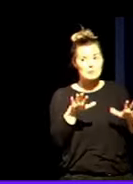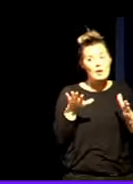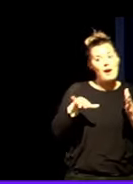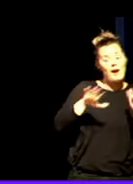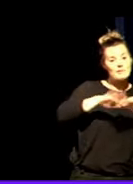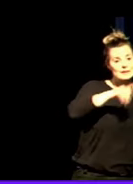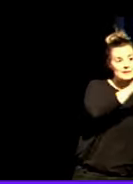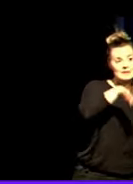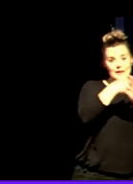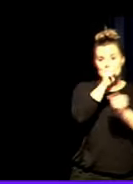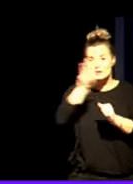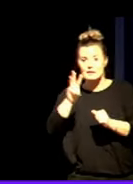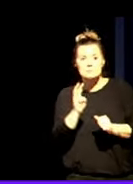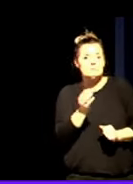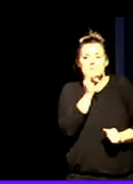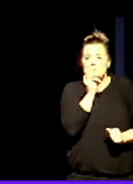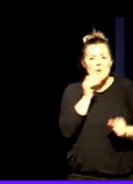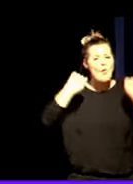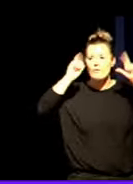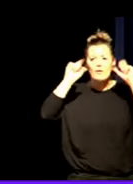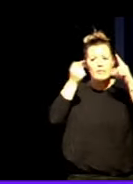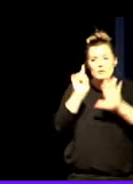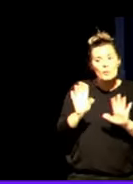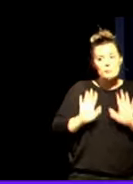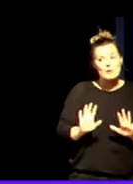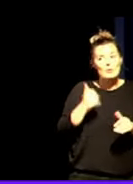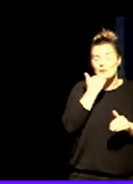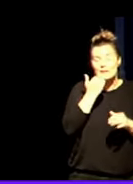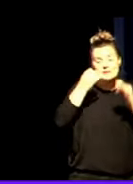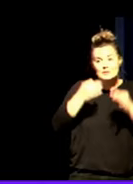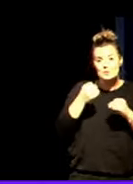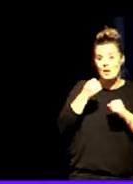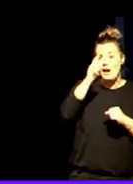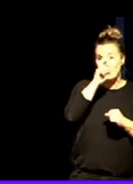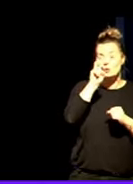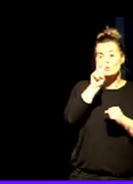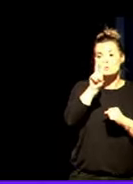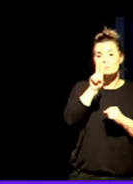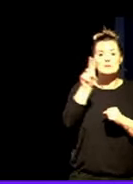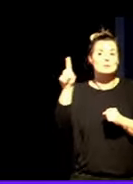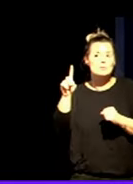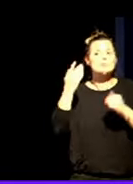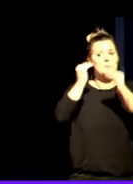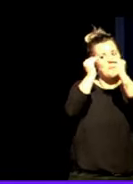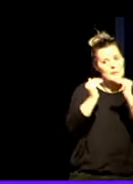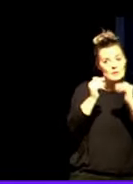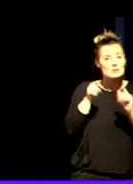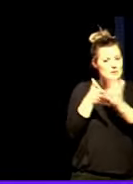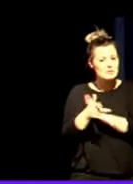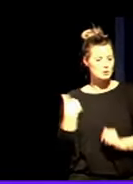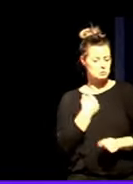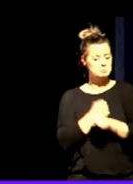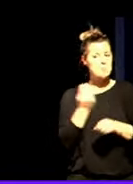Todavía no son oficiales, pero probablemente, probablemente no casi seguro, en el 21 los números van a bajar. ¿Eso quiere decir que de repente hemos hecho las cosas mucho mejor? No.